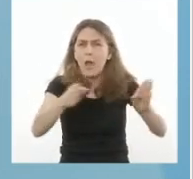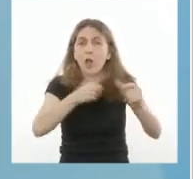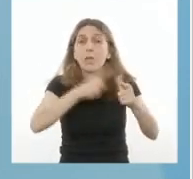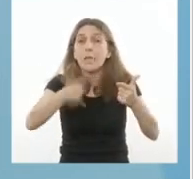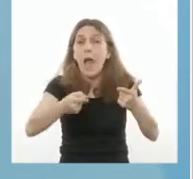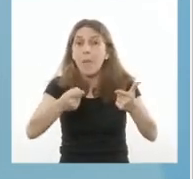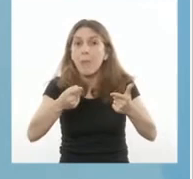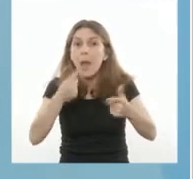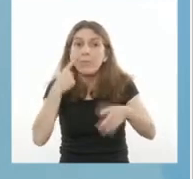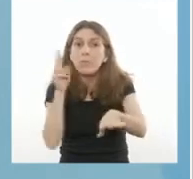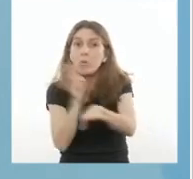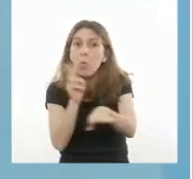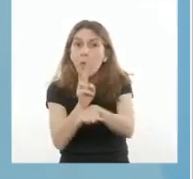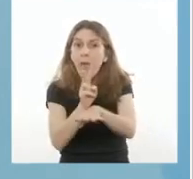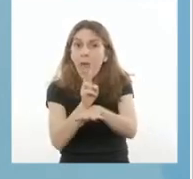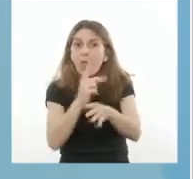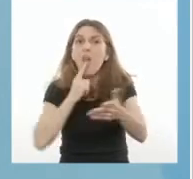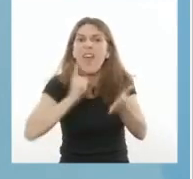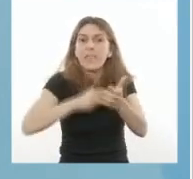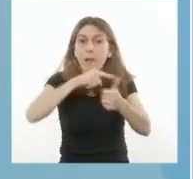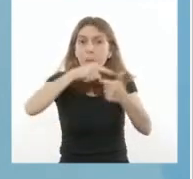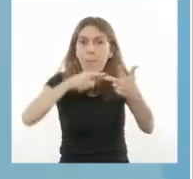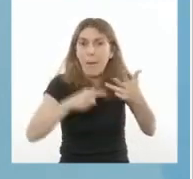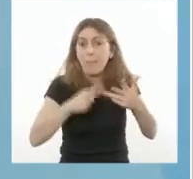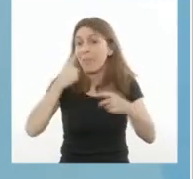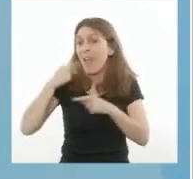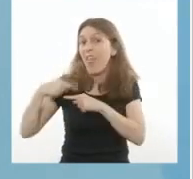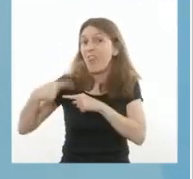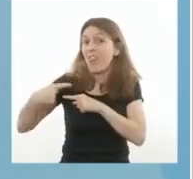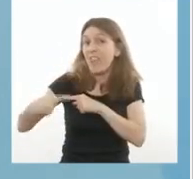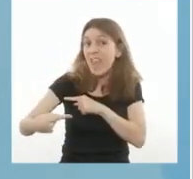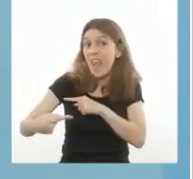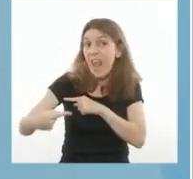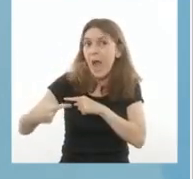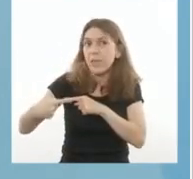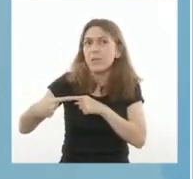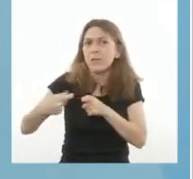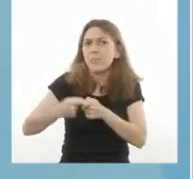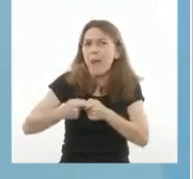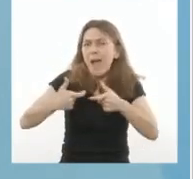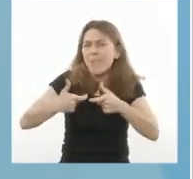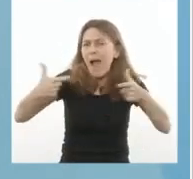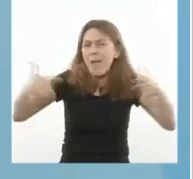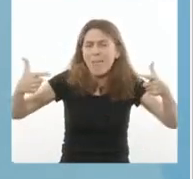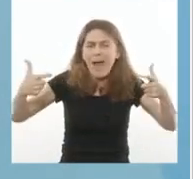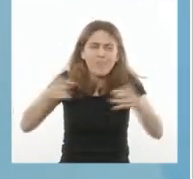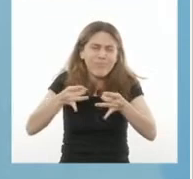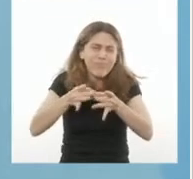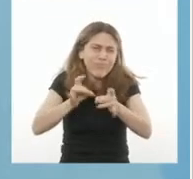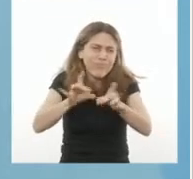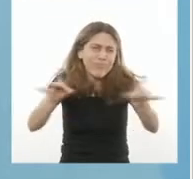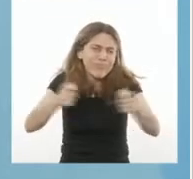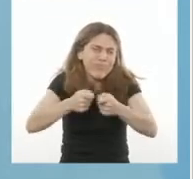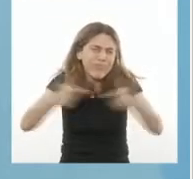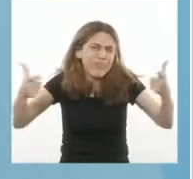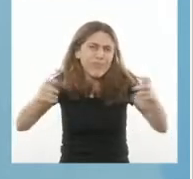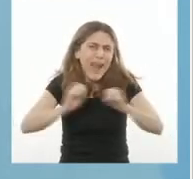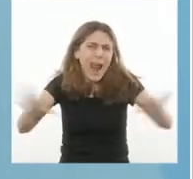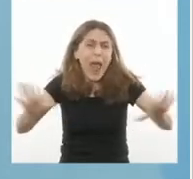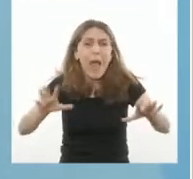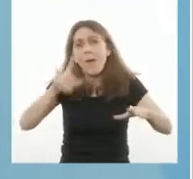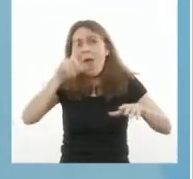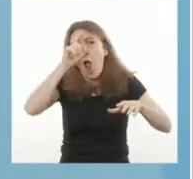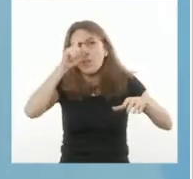En los días siguientes, los casos continuaron aumentando de manera exponencial. Las terapias